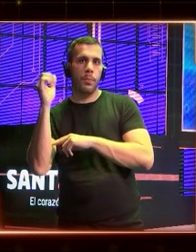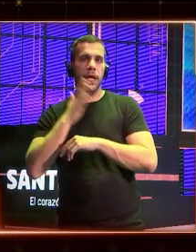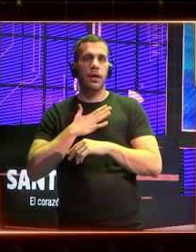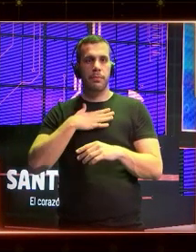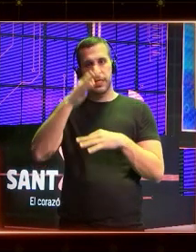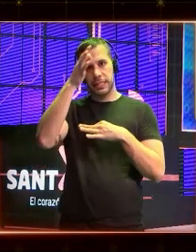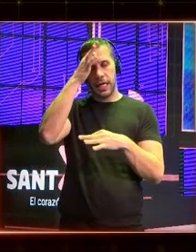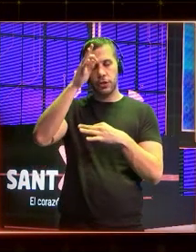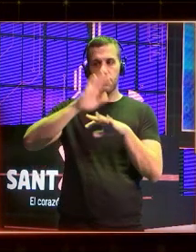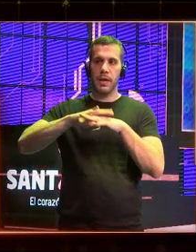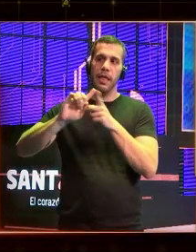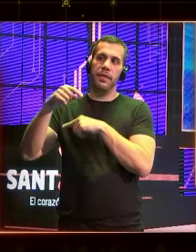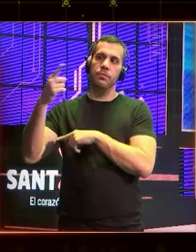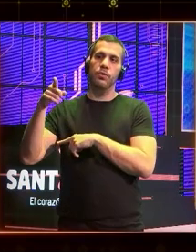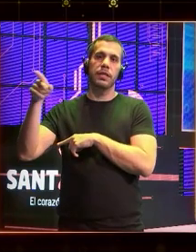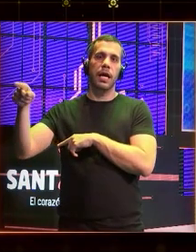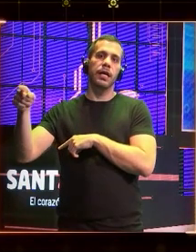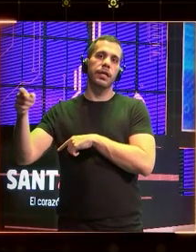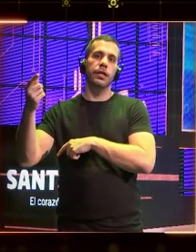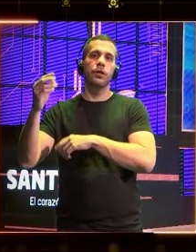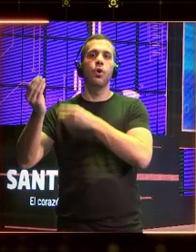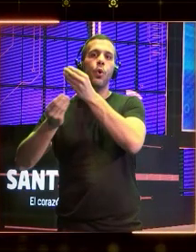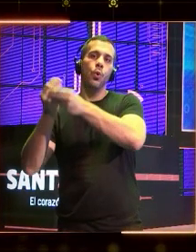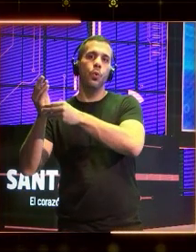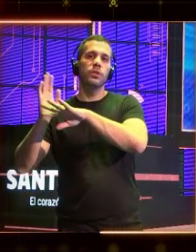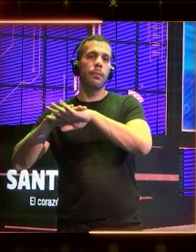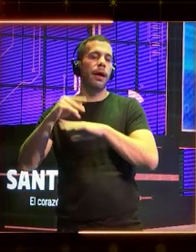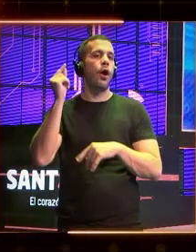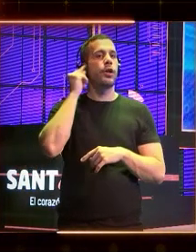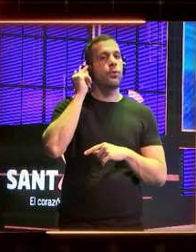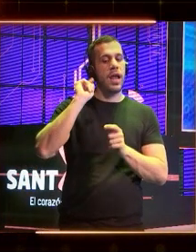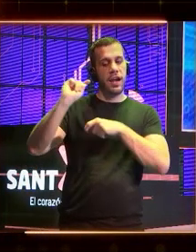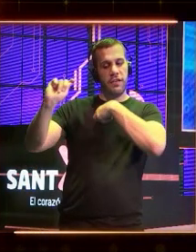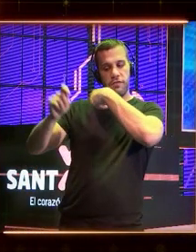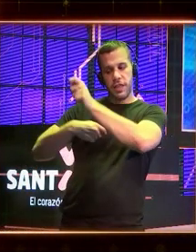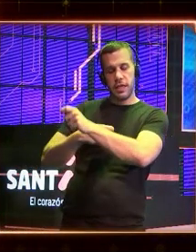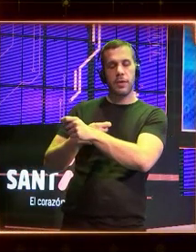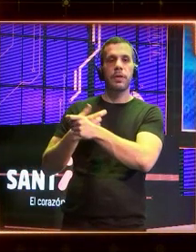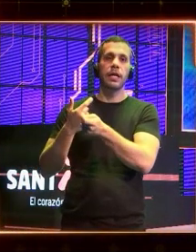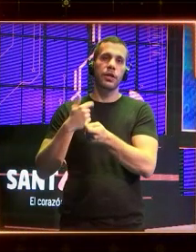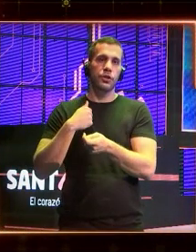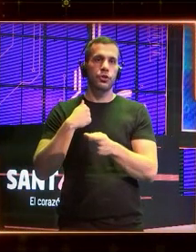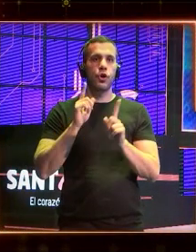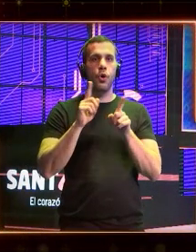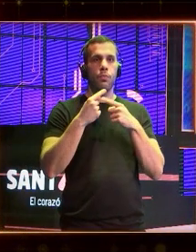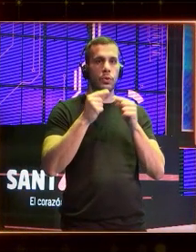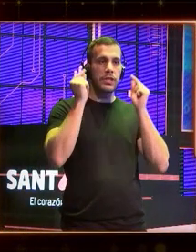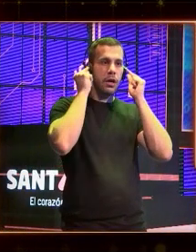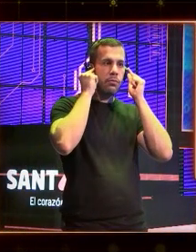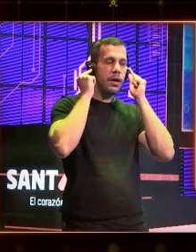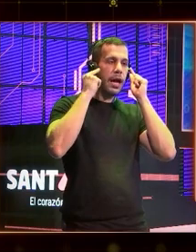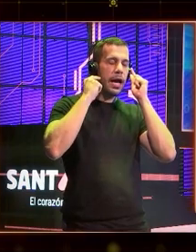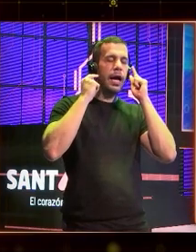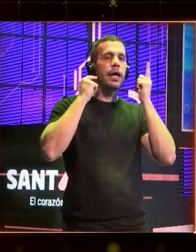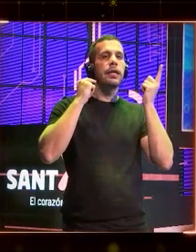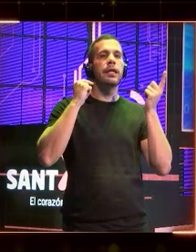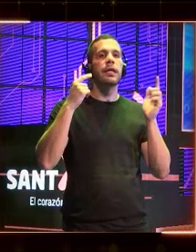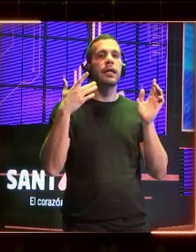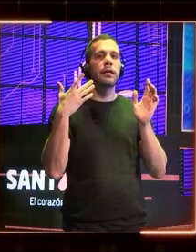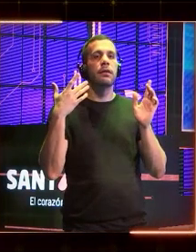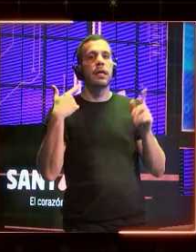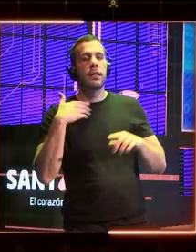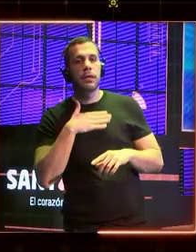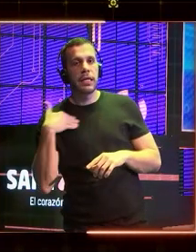para vendernos unos auriculares que mientras escuchemos la música nos va a meter un pulso eléctrico que hará que compre eso en Amazon